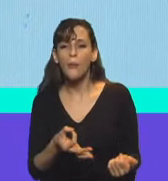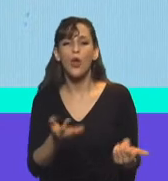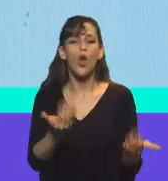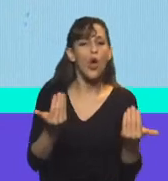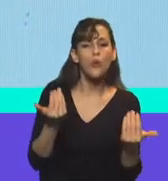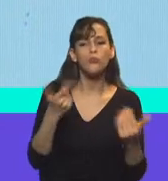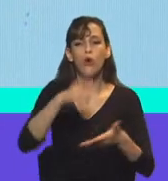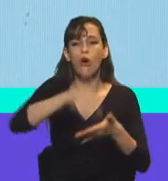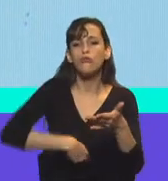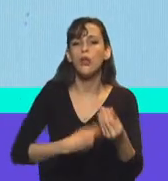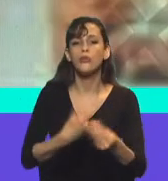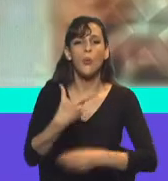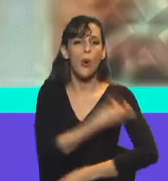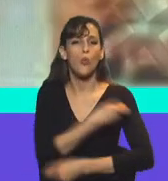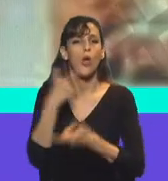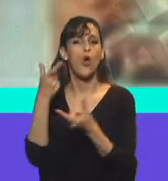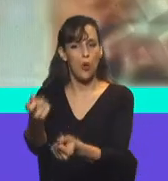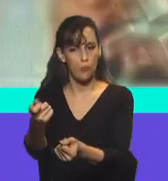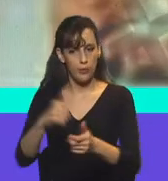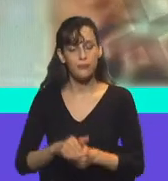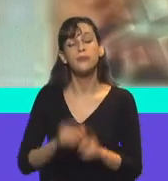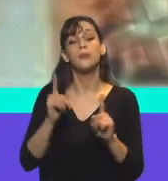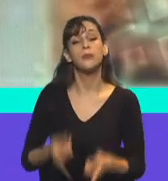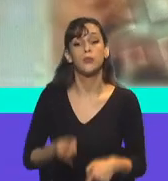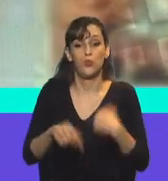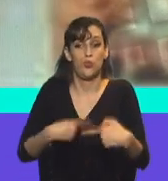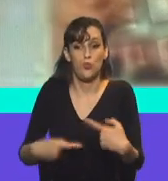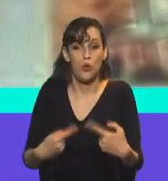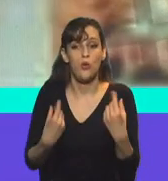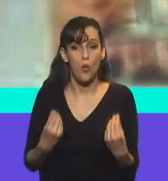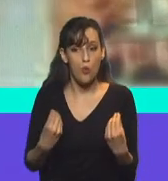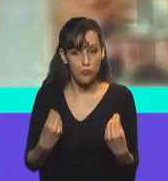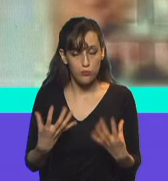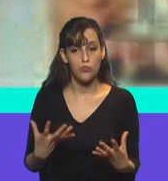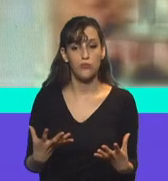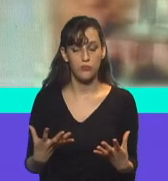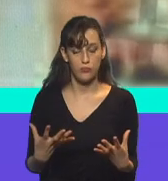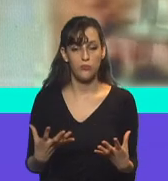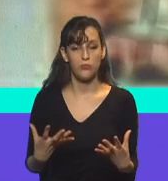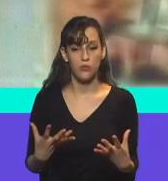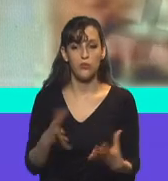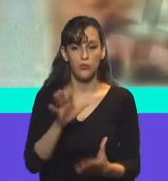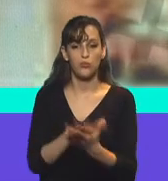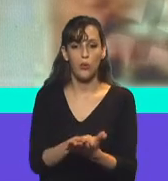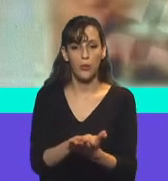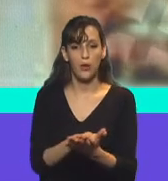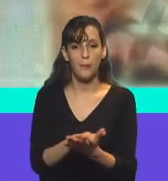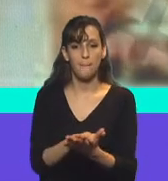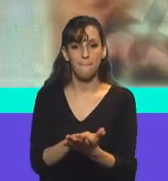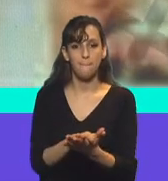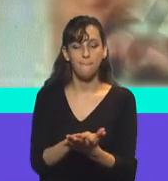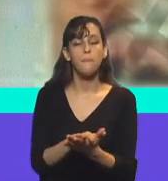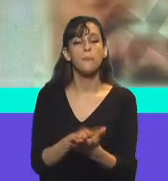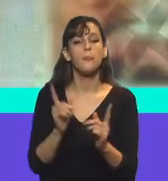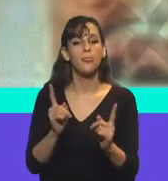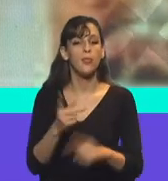adquirir vacunas en Argentina. Exactamente. Y ver cómo siguen, ¿no? En definitiva también. Cómo van a seguir, digamos, lo que tiene que ver con la